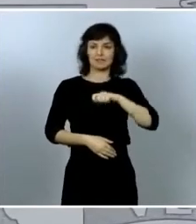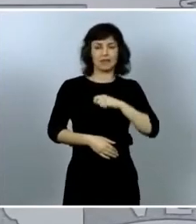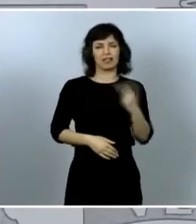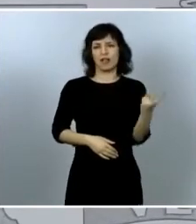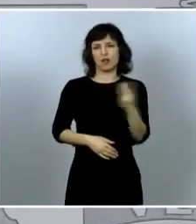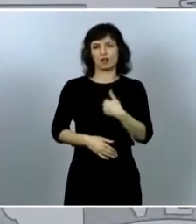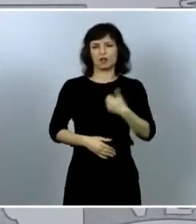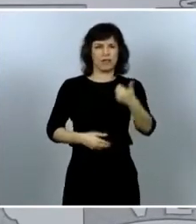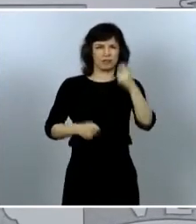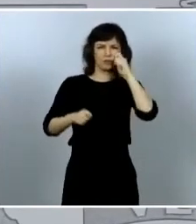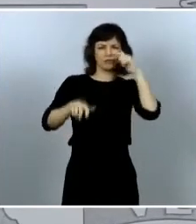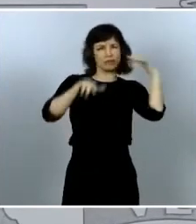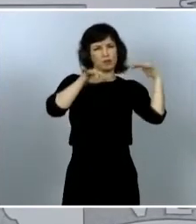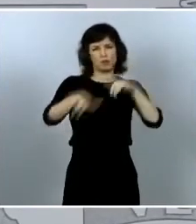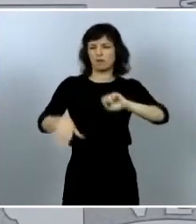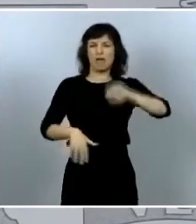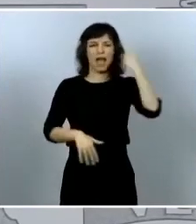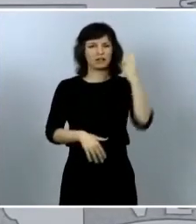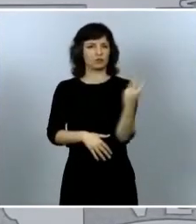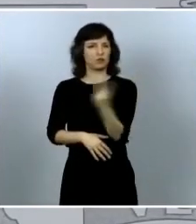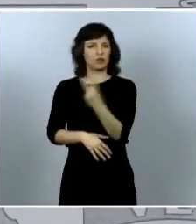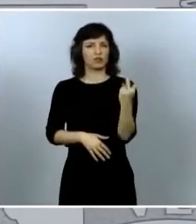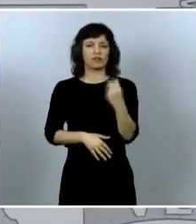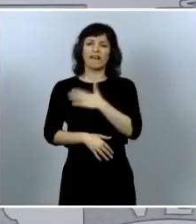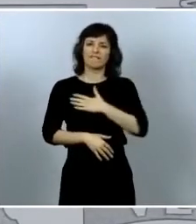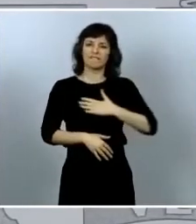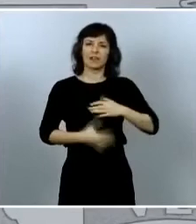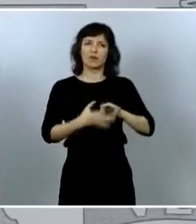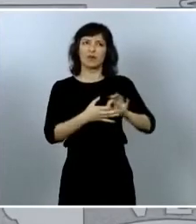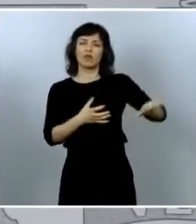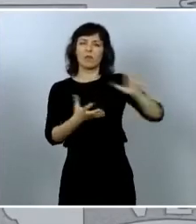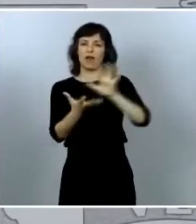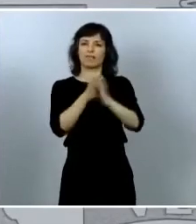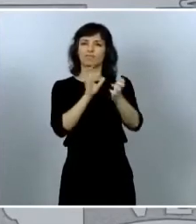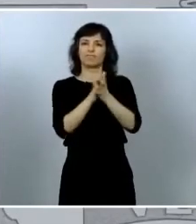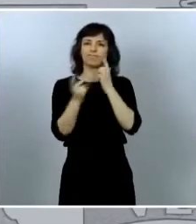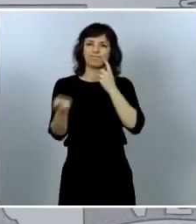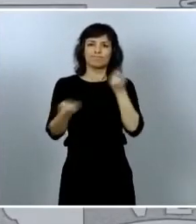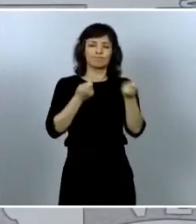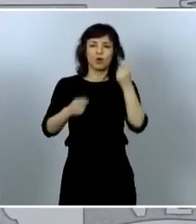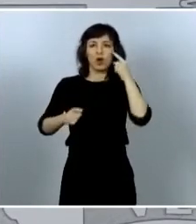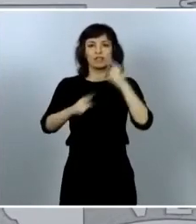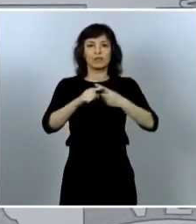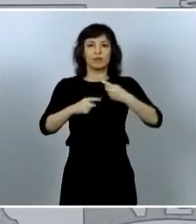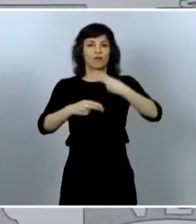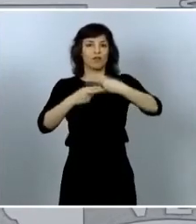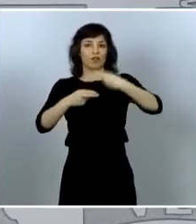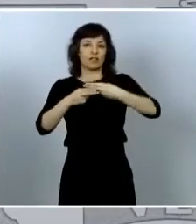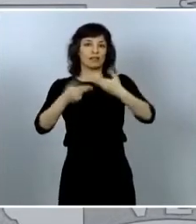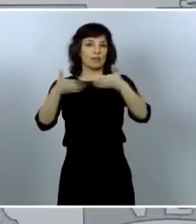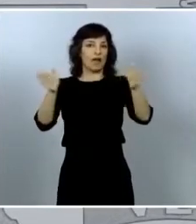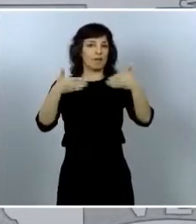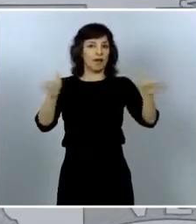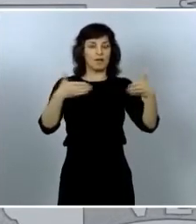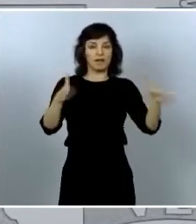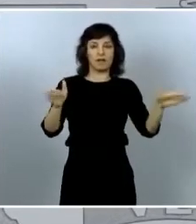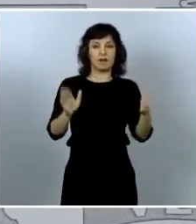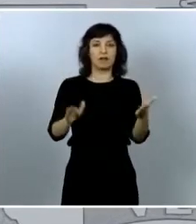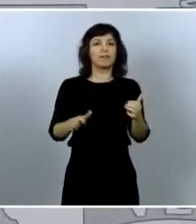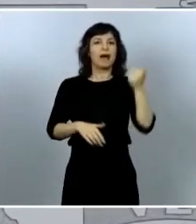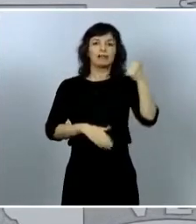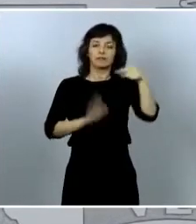y abogamos por la coordinación de la Unión Europea en el levantamiento de las restricciones en las fronteras en base a criterios epidemiológicos